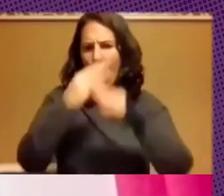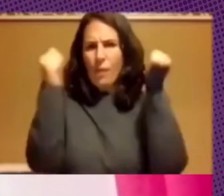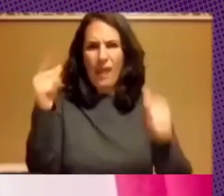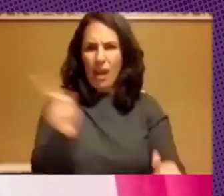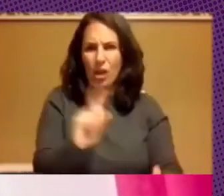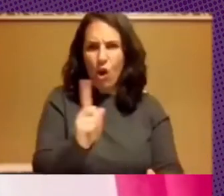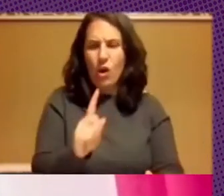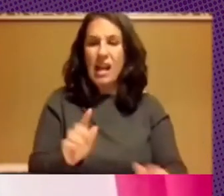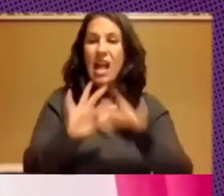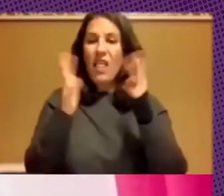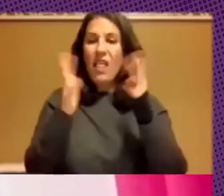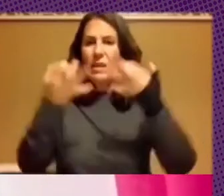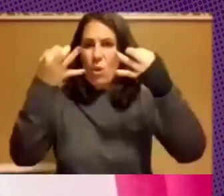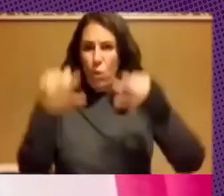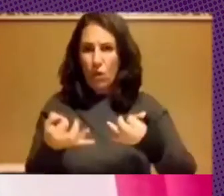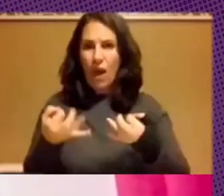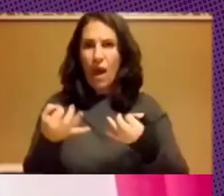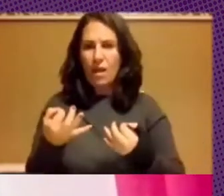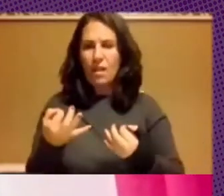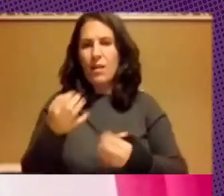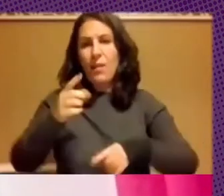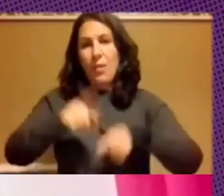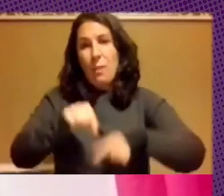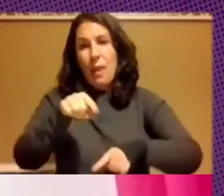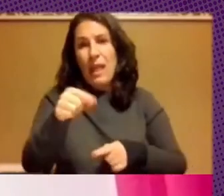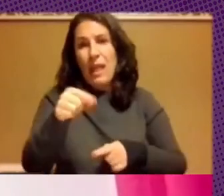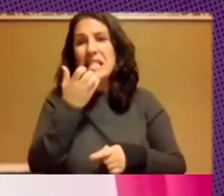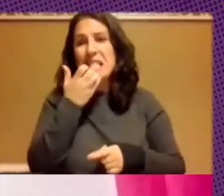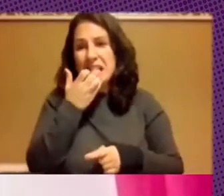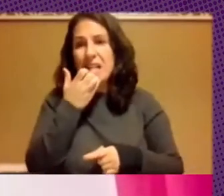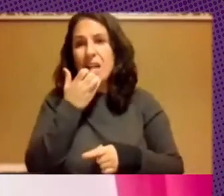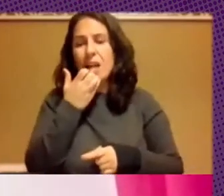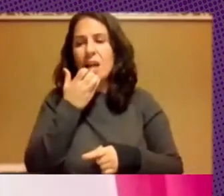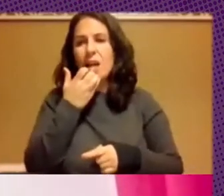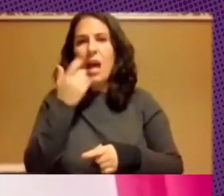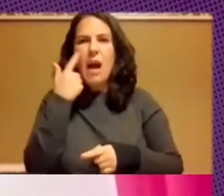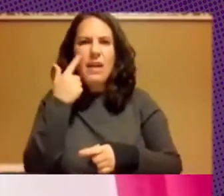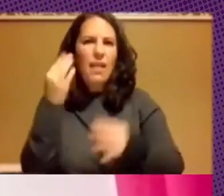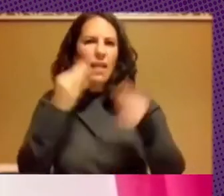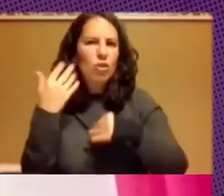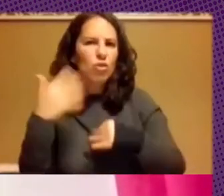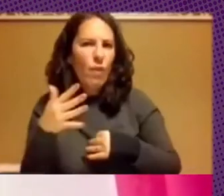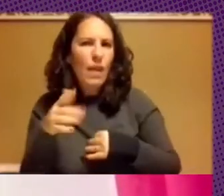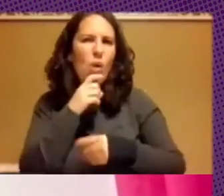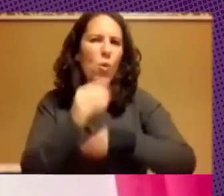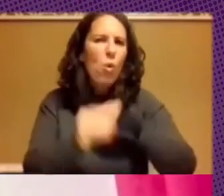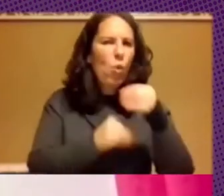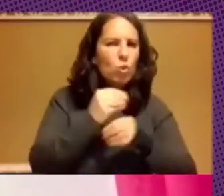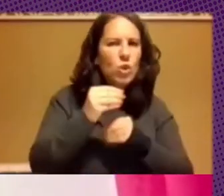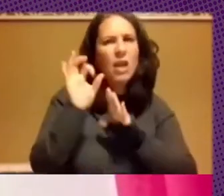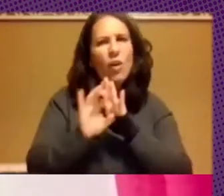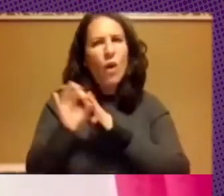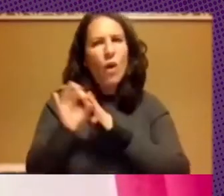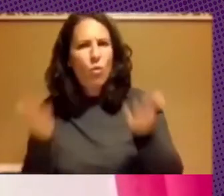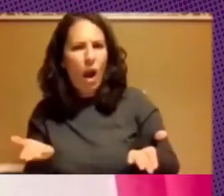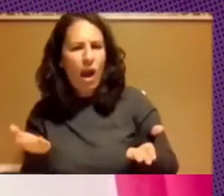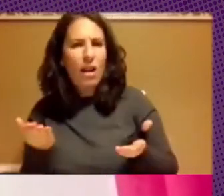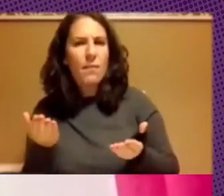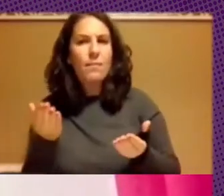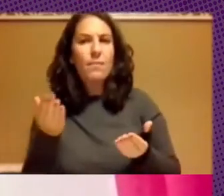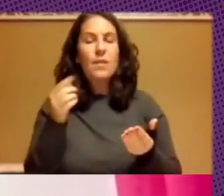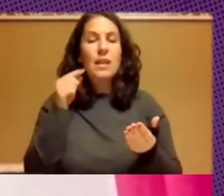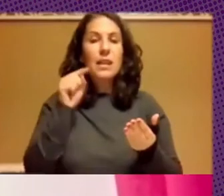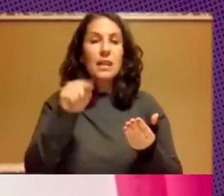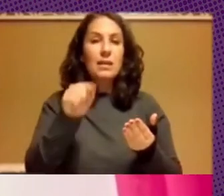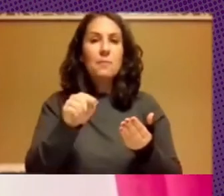ciberseguridad pasa entre otras cosas por esto ¿no? por qué dónde tienes los datos cómo los manejas con qué software entonces bueno esto es una cosa